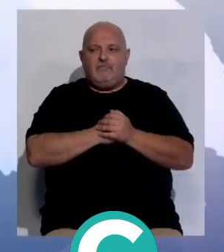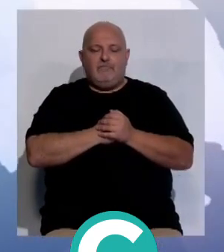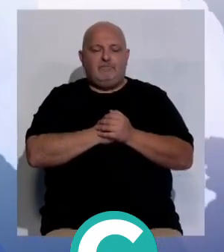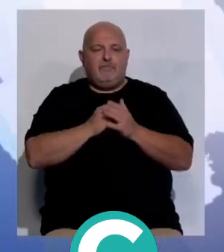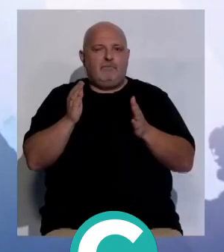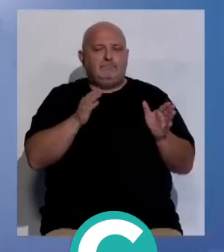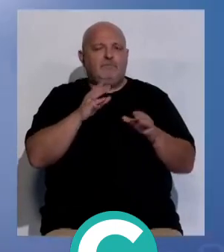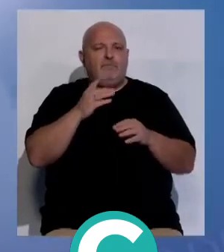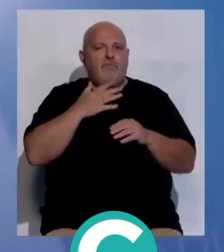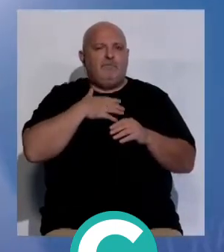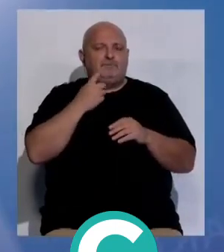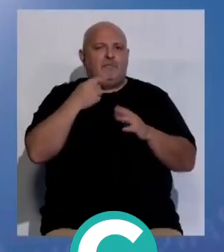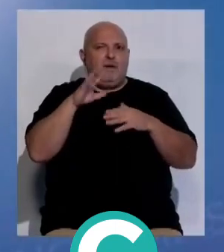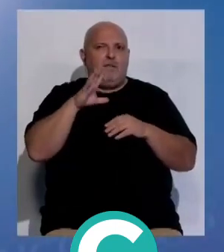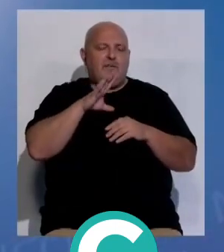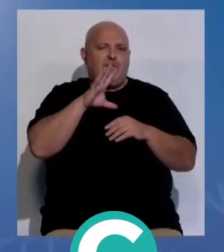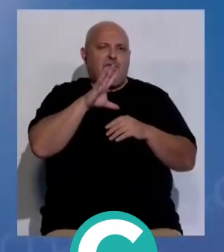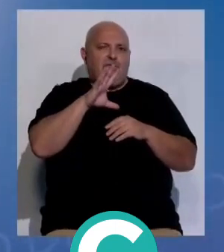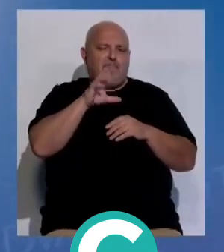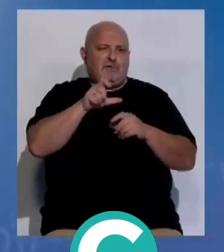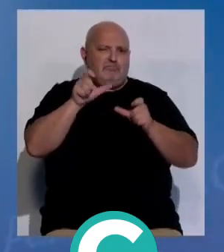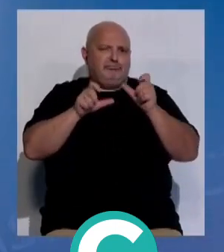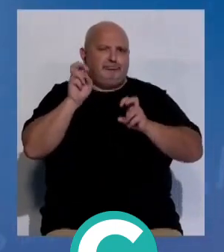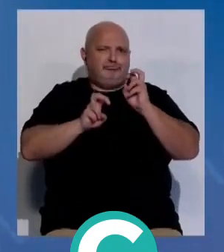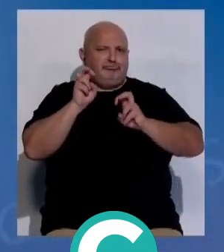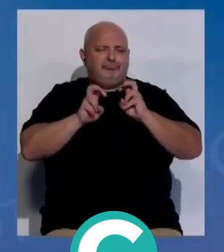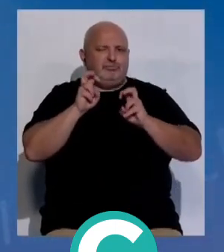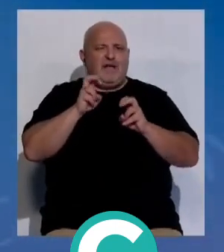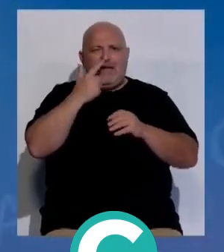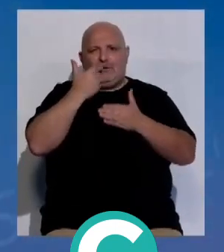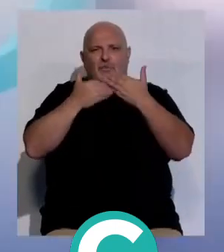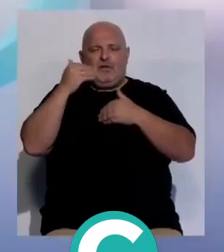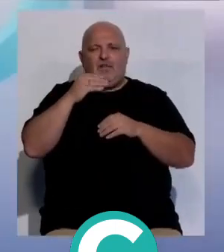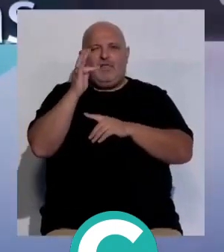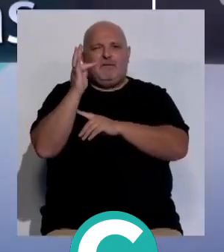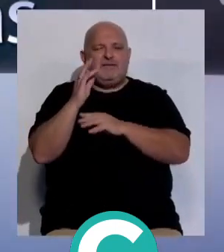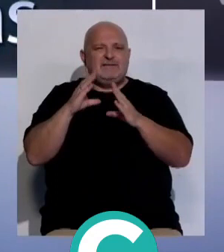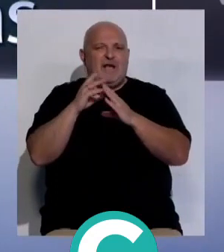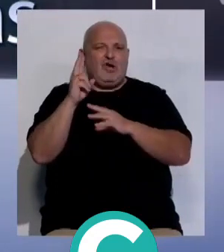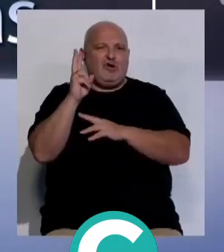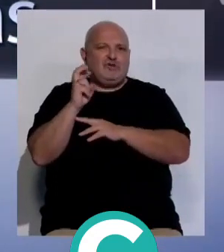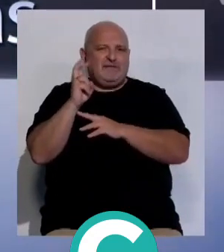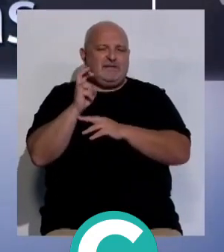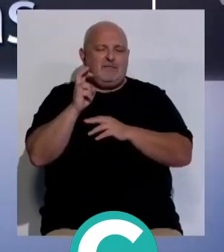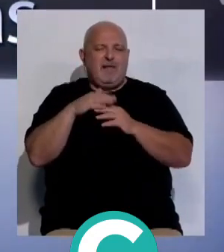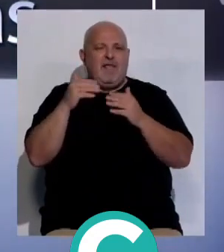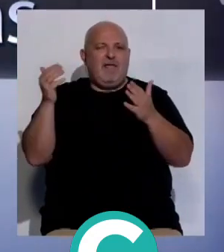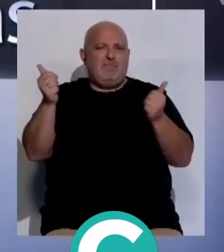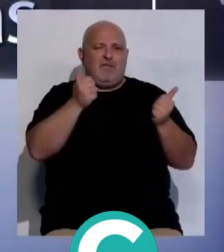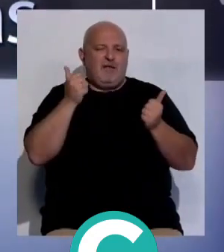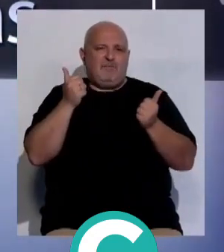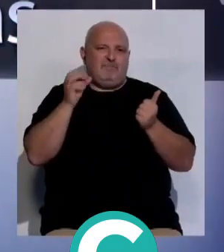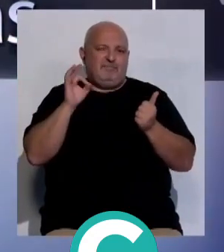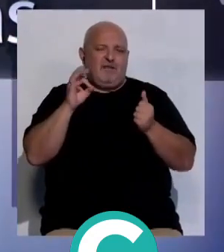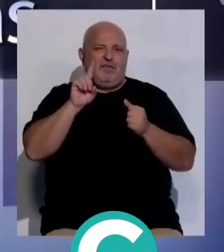Y más de medio centenar de personas se reunieron en el antiguo cementerio de San José para despedir a